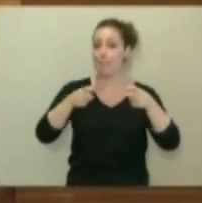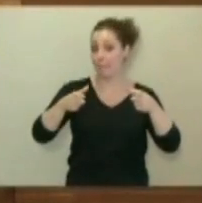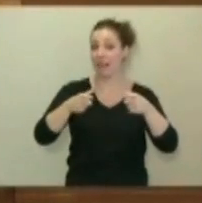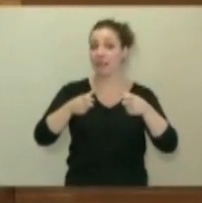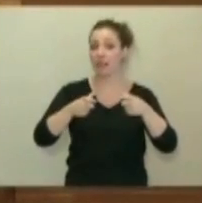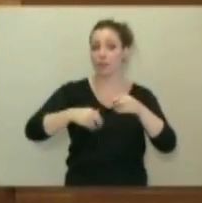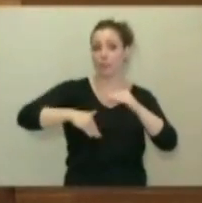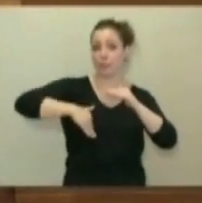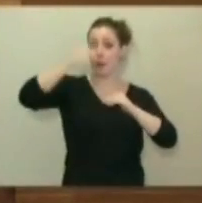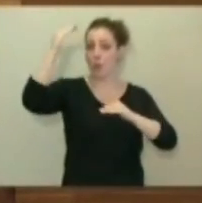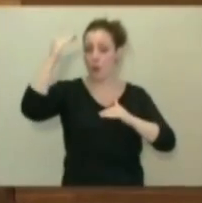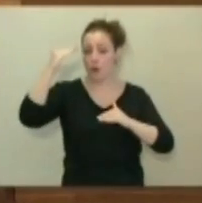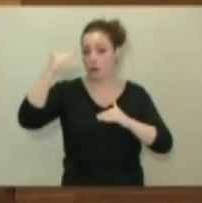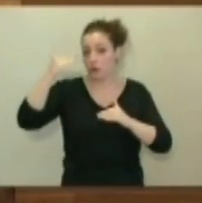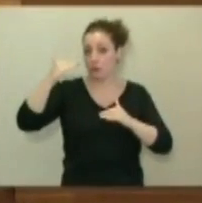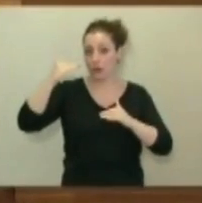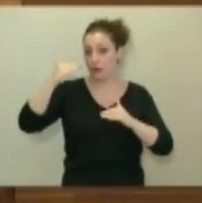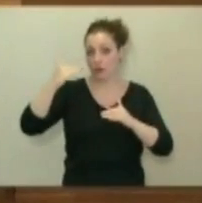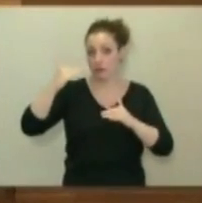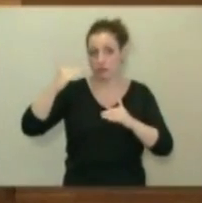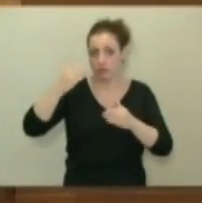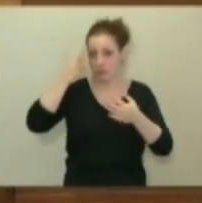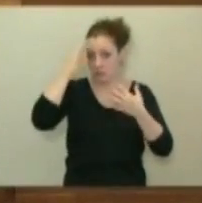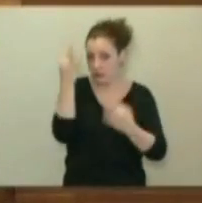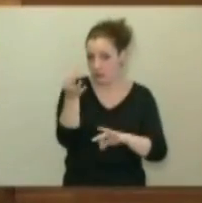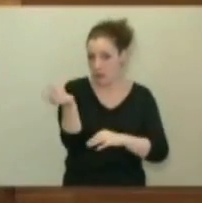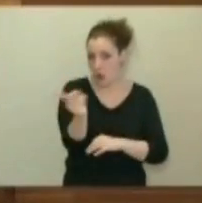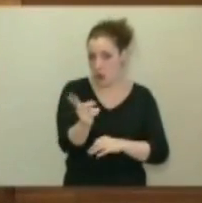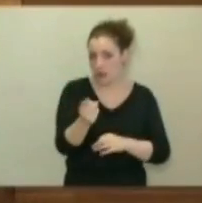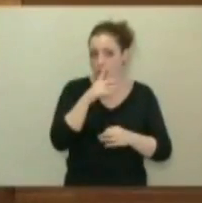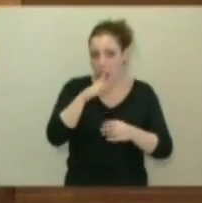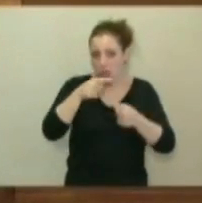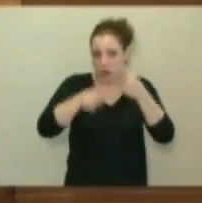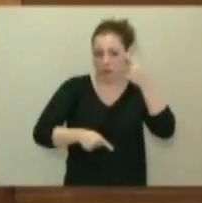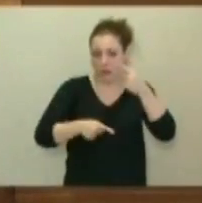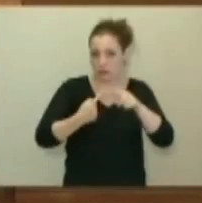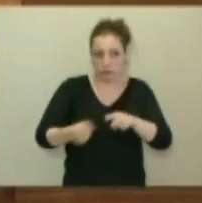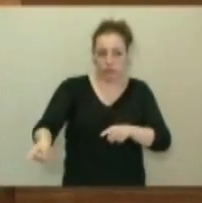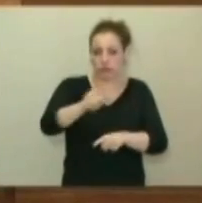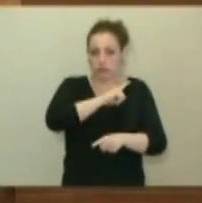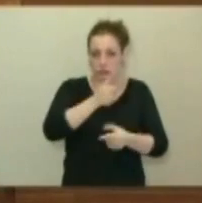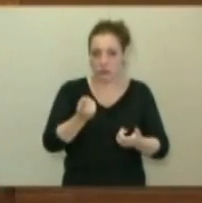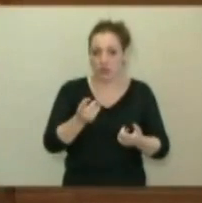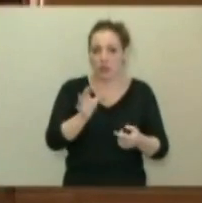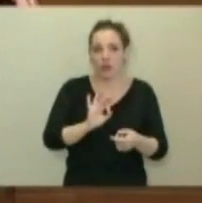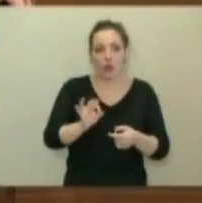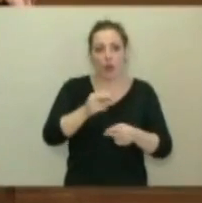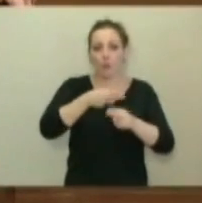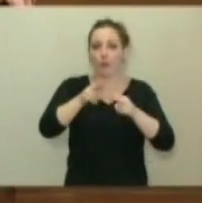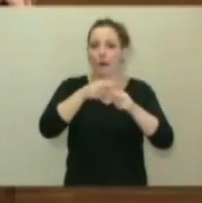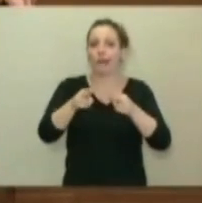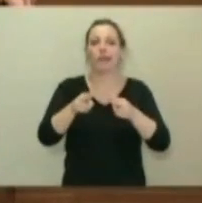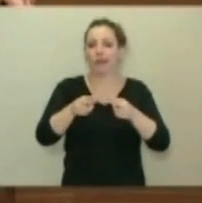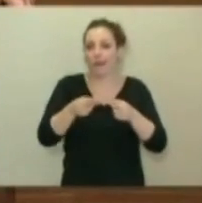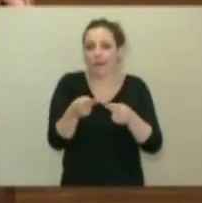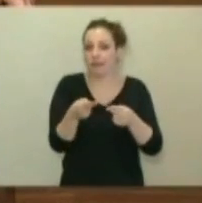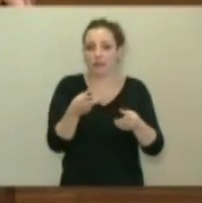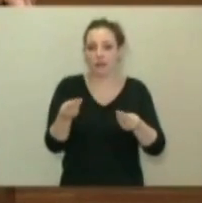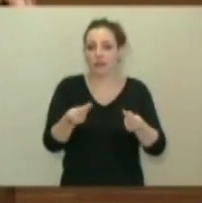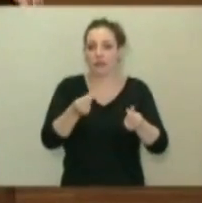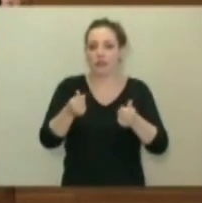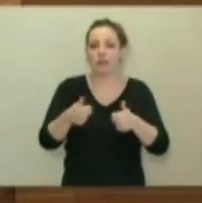parámetro razonable, con los déficits absolutamente disparados, políticas de embajadas, políticas de exaltación